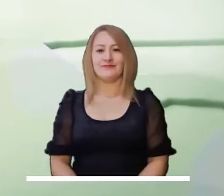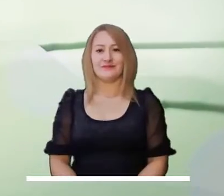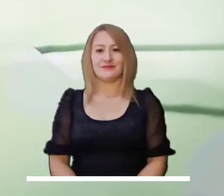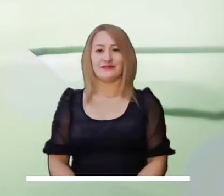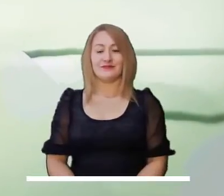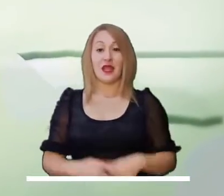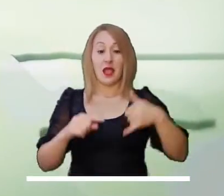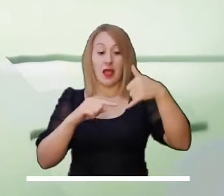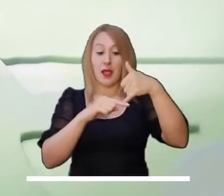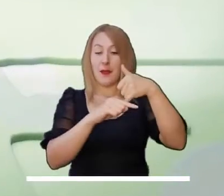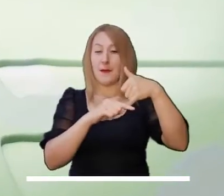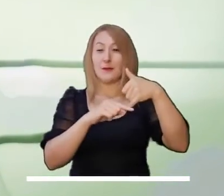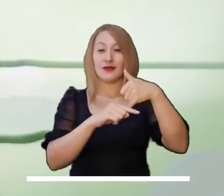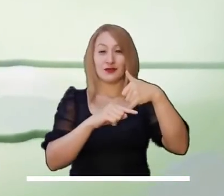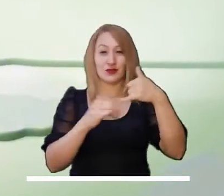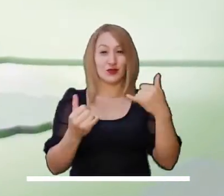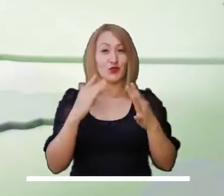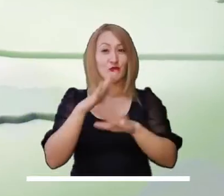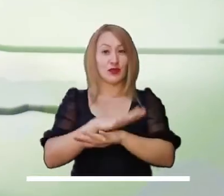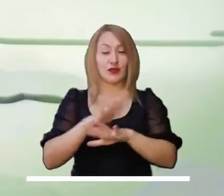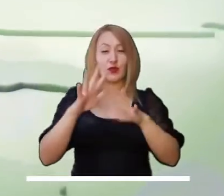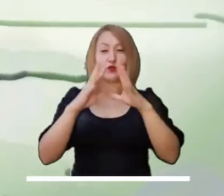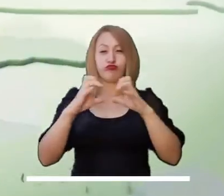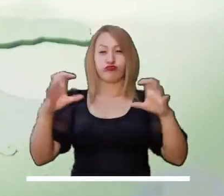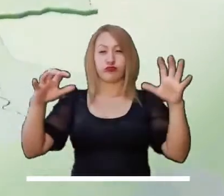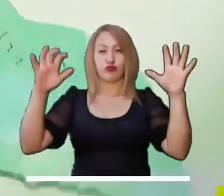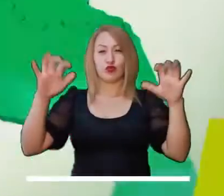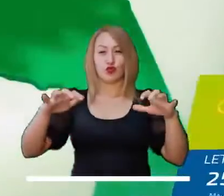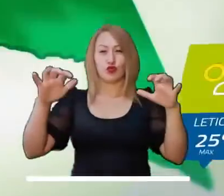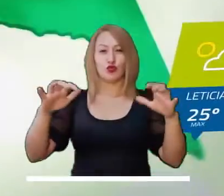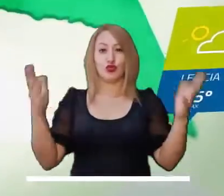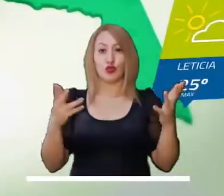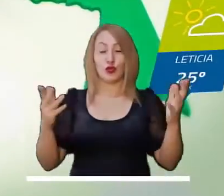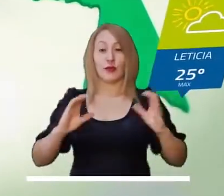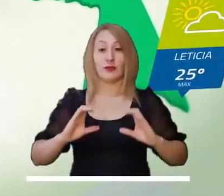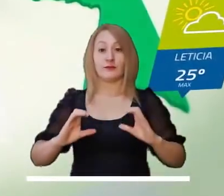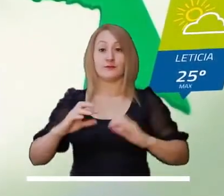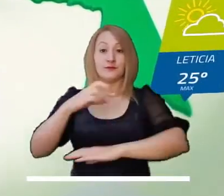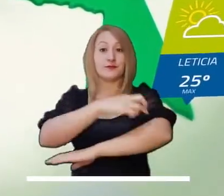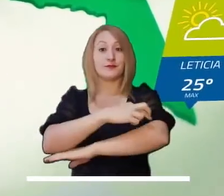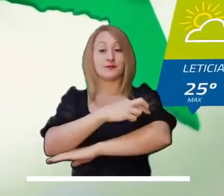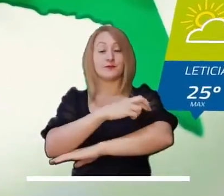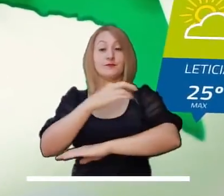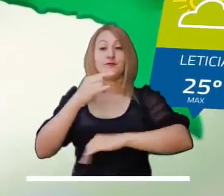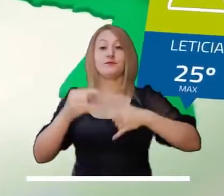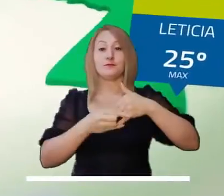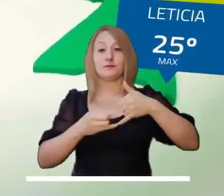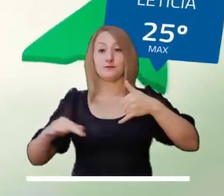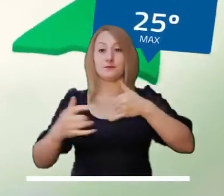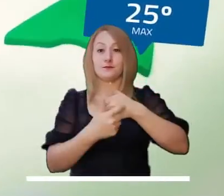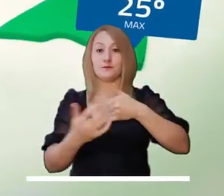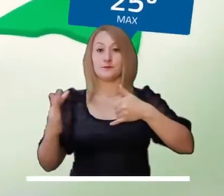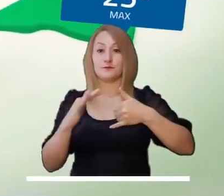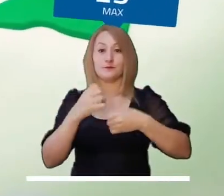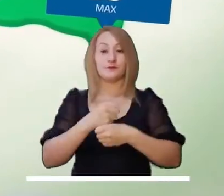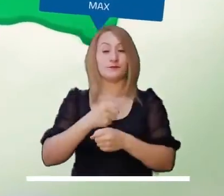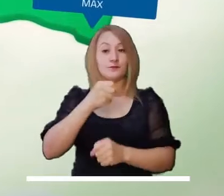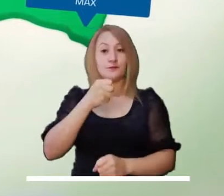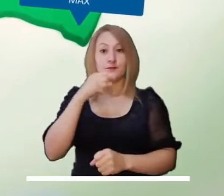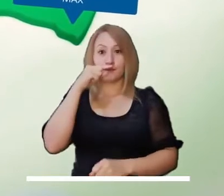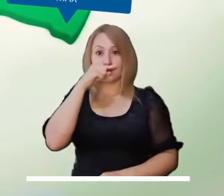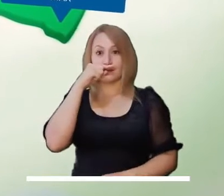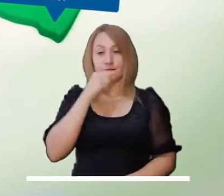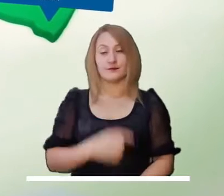tiempos secos se esperan el resto de la Orinoquía. La húmeda región amazónica presentará una tarde nublada y con lluvias en Caquetá,